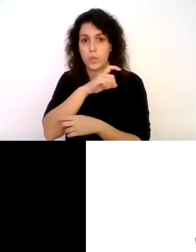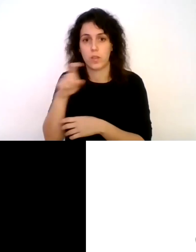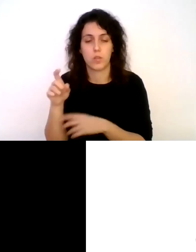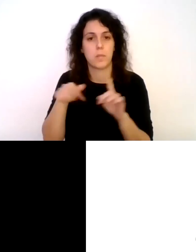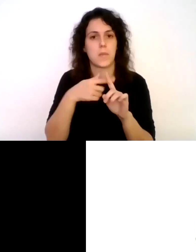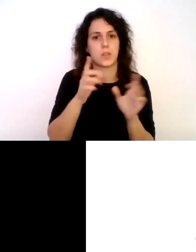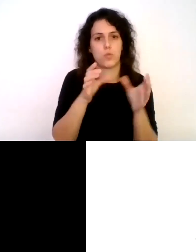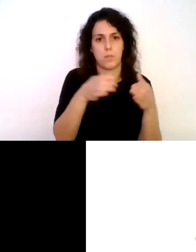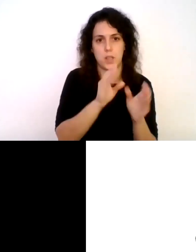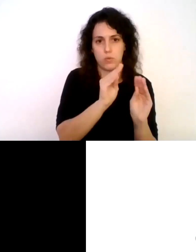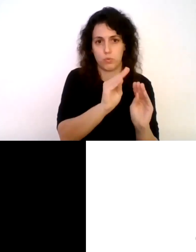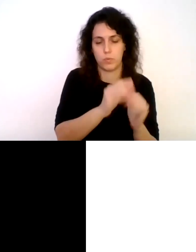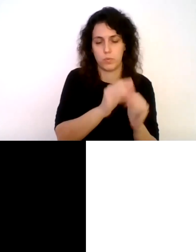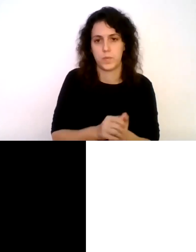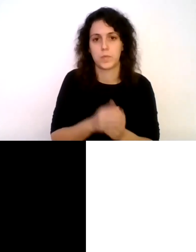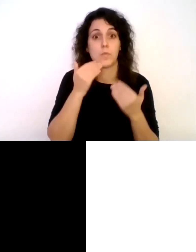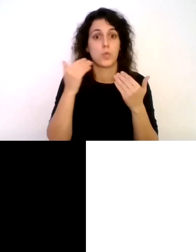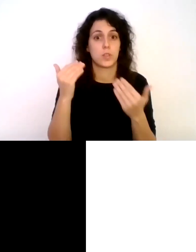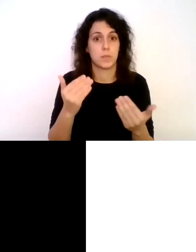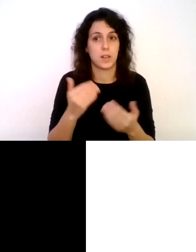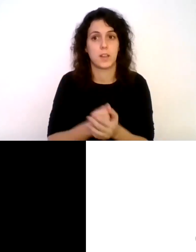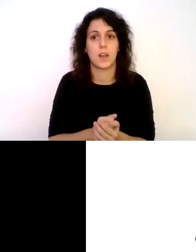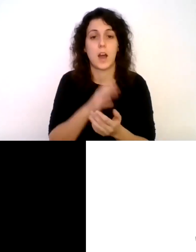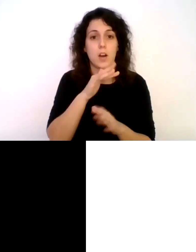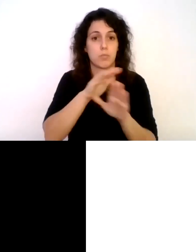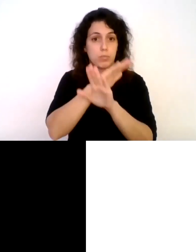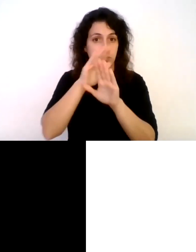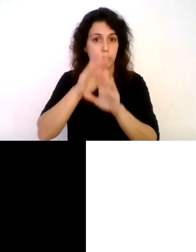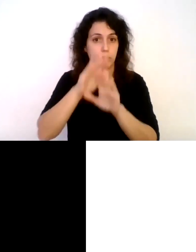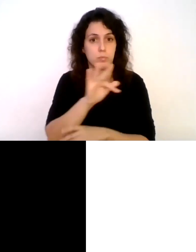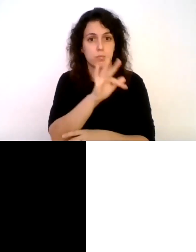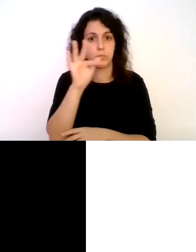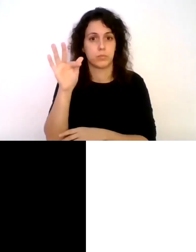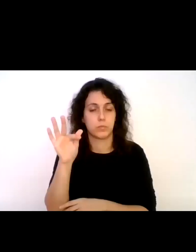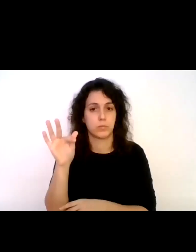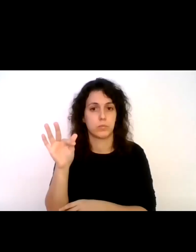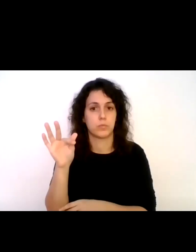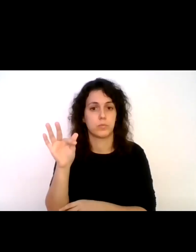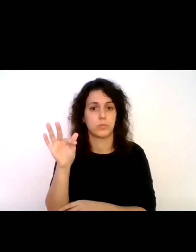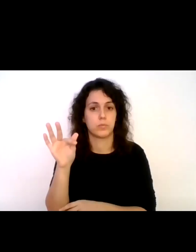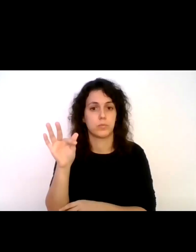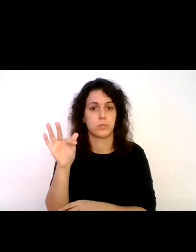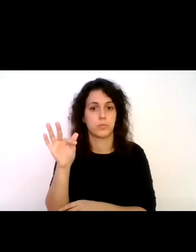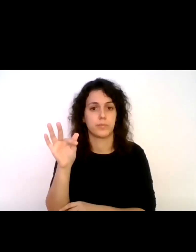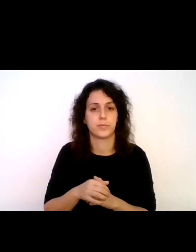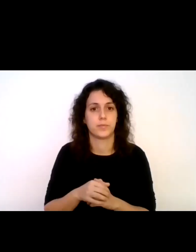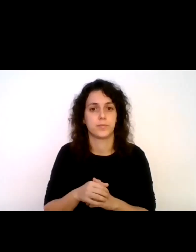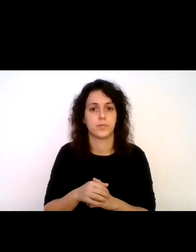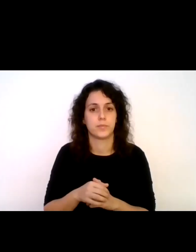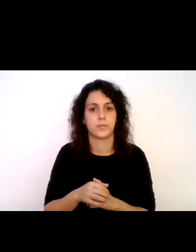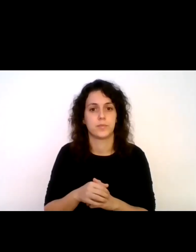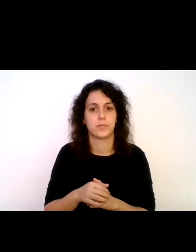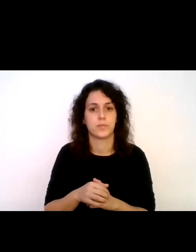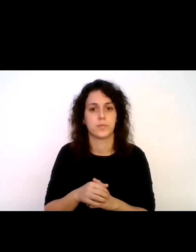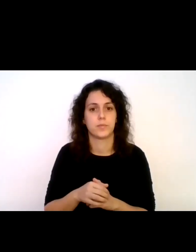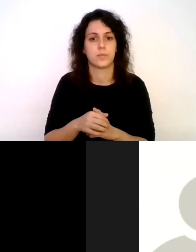pues muchísimas gracias ahora ya por último nos quedaría estar con